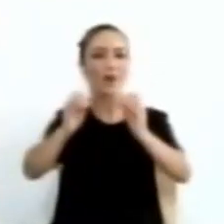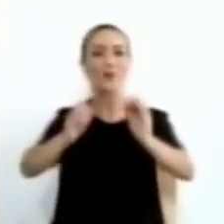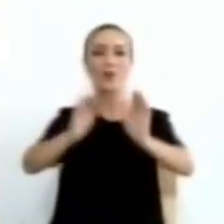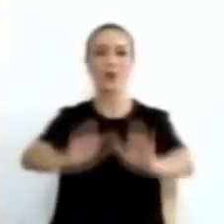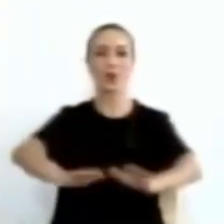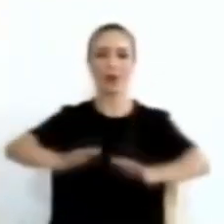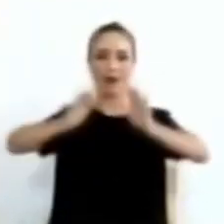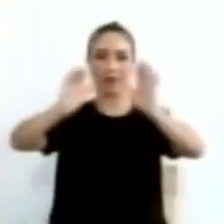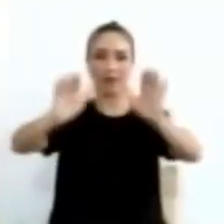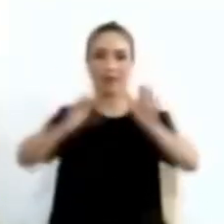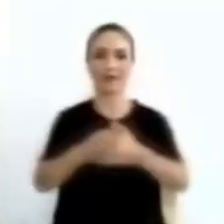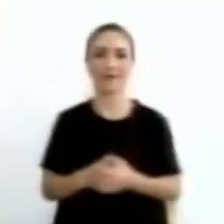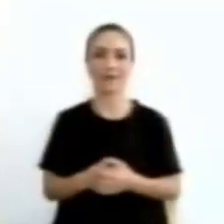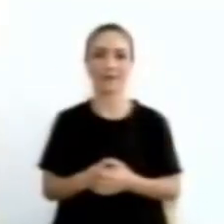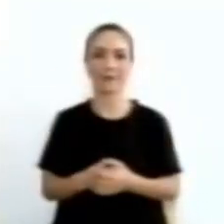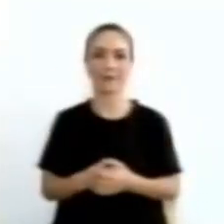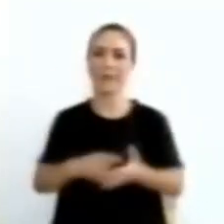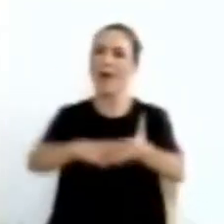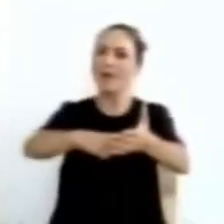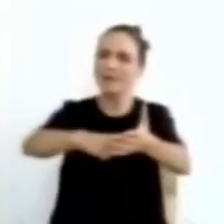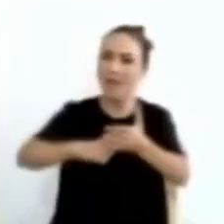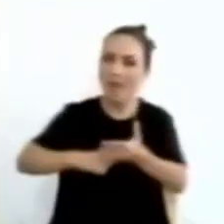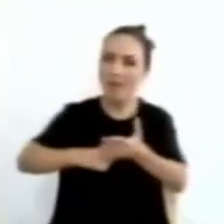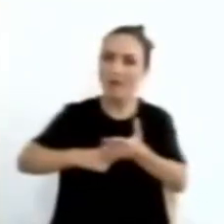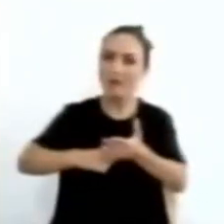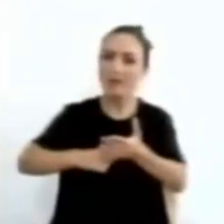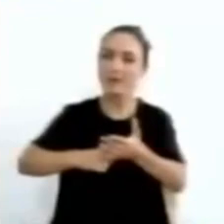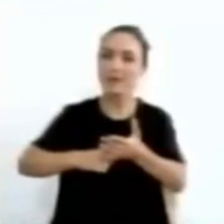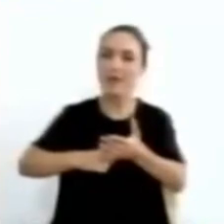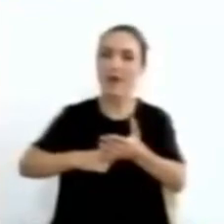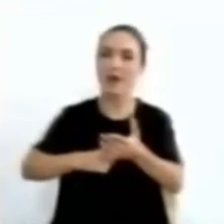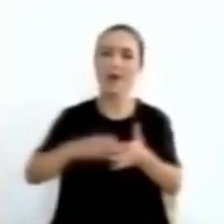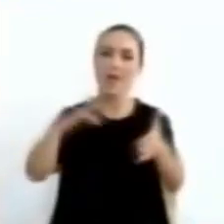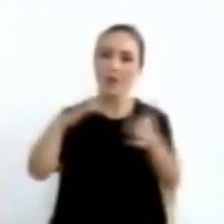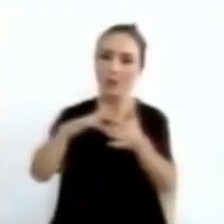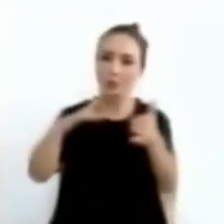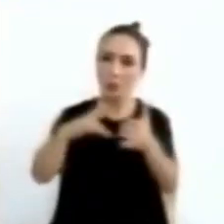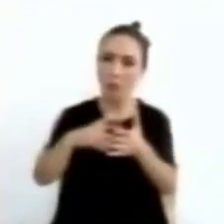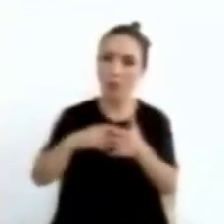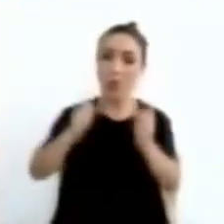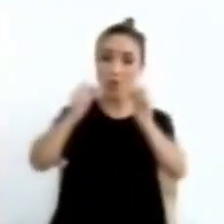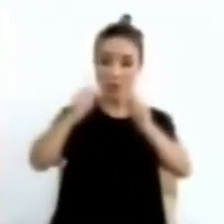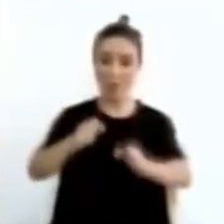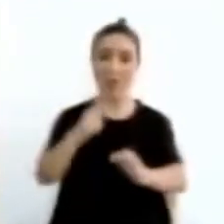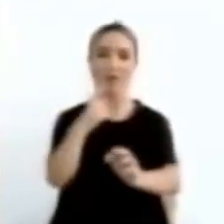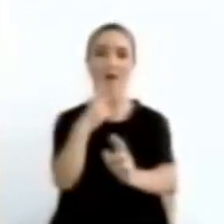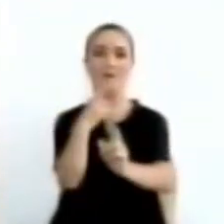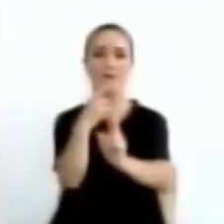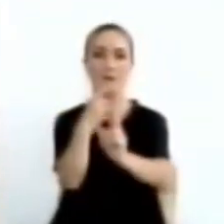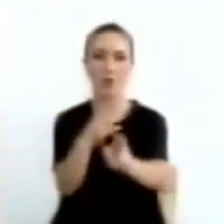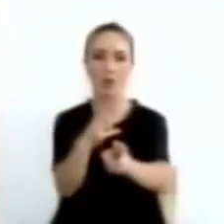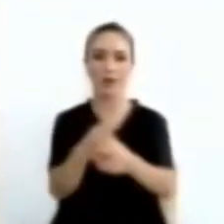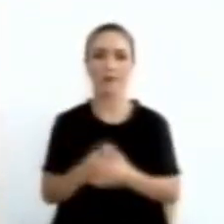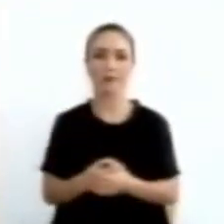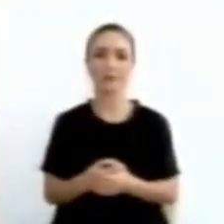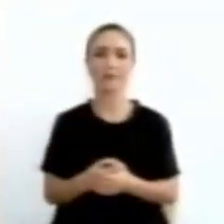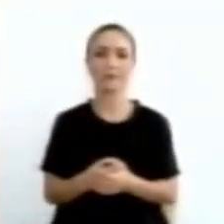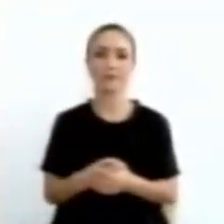y una exigencia académica capaz de responder a los